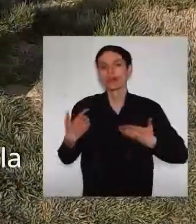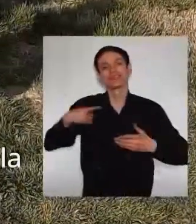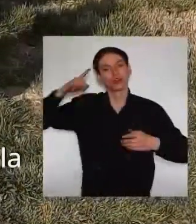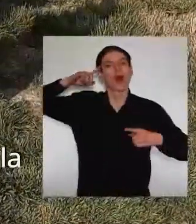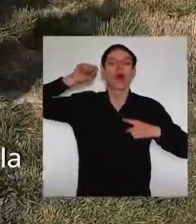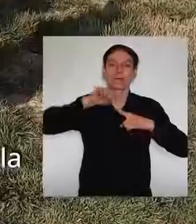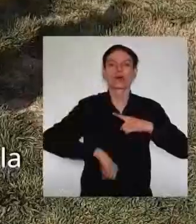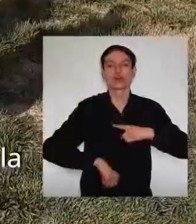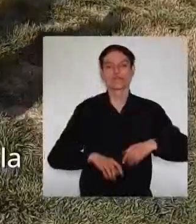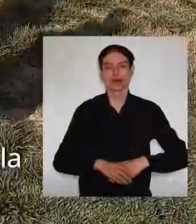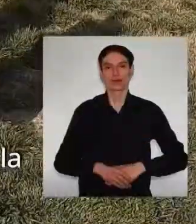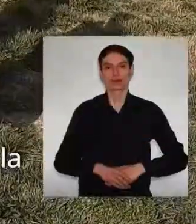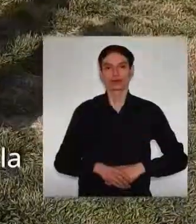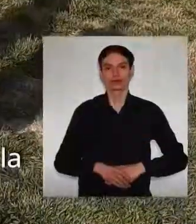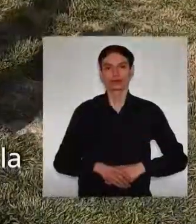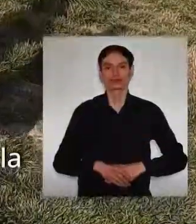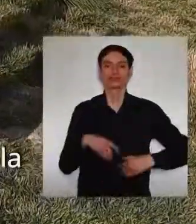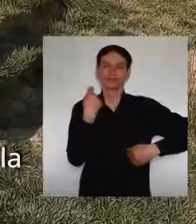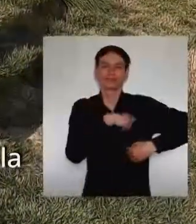¡aprobamos!